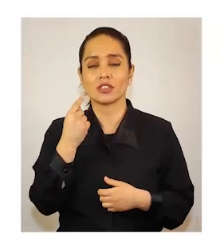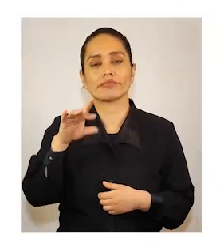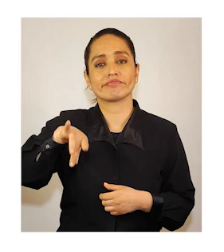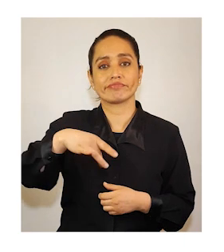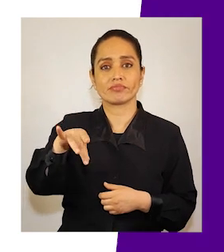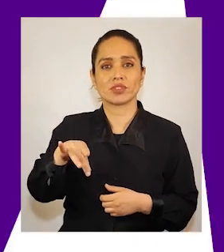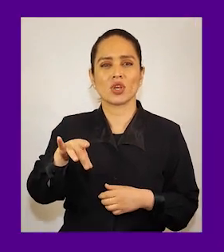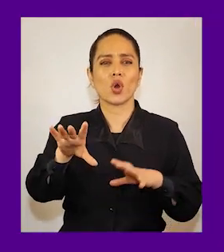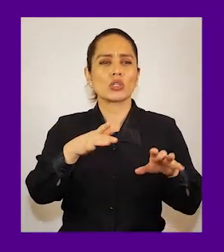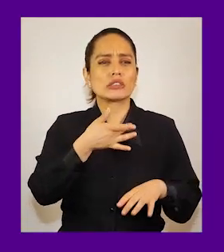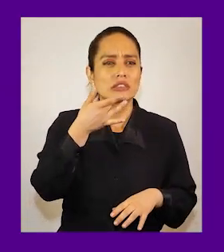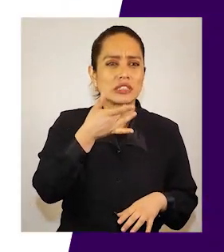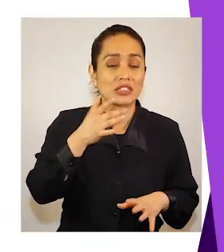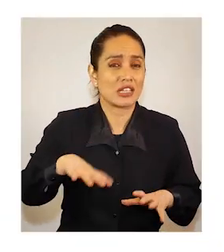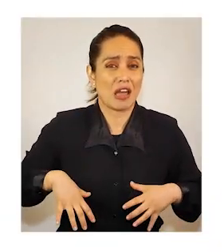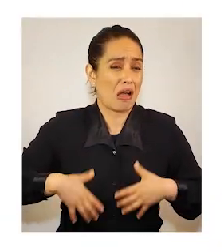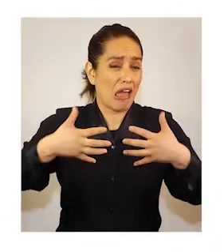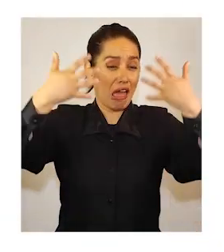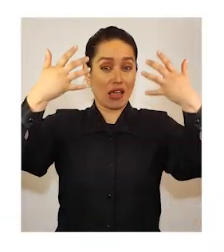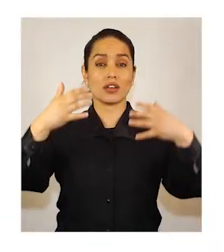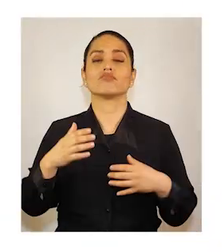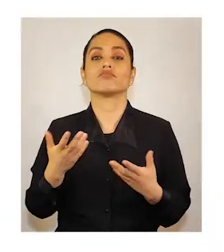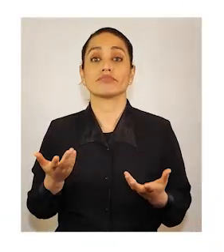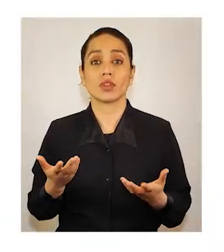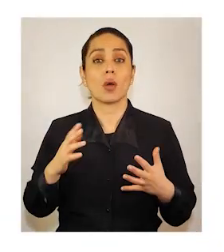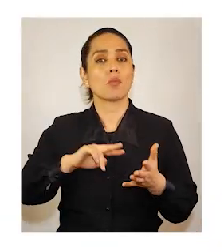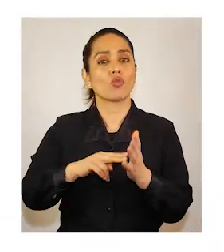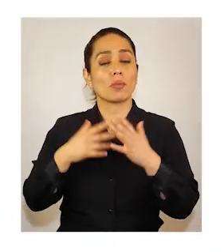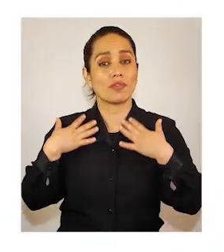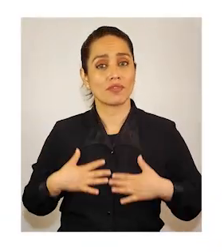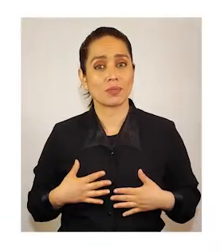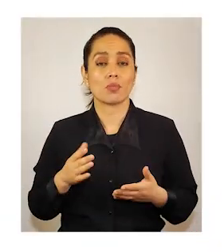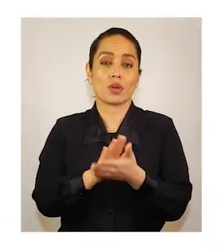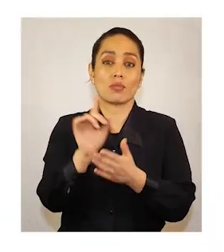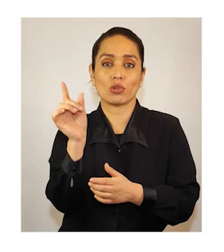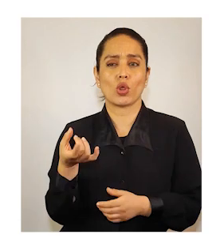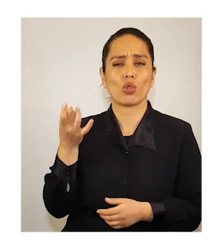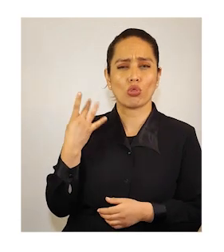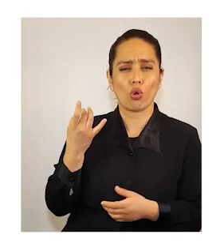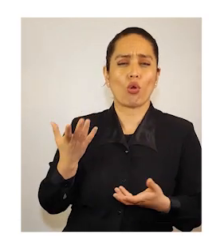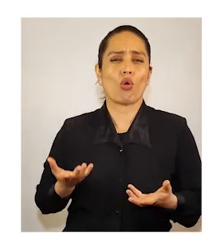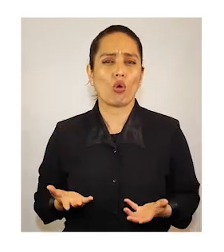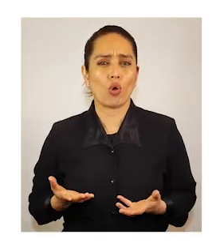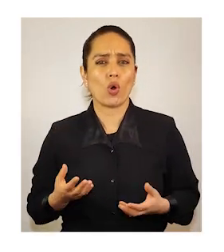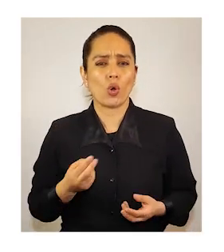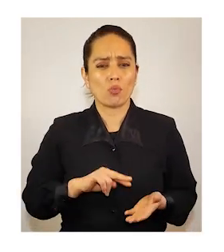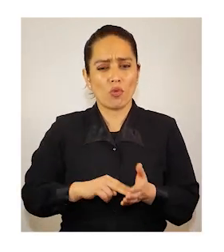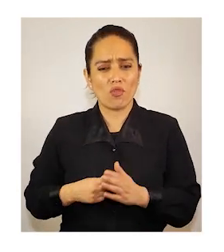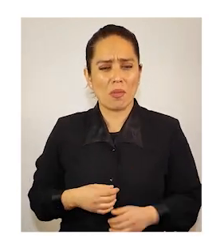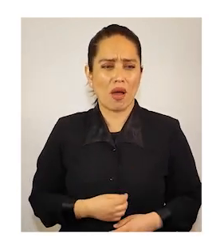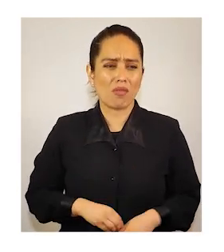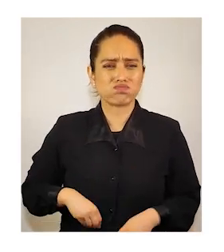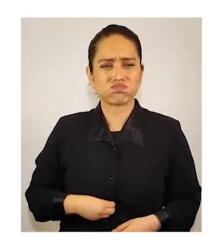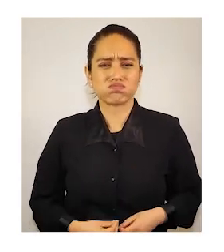importancia a cosas simples o pequeñas. Problemas físicos como dolores de espalda, problemas digestivos,